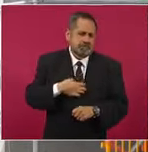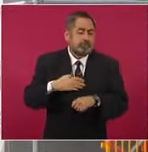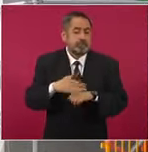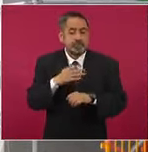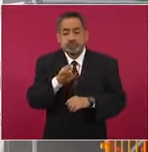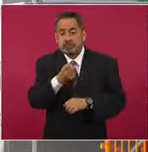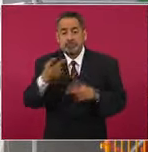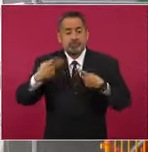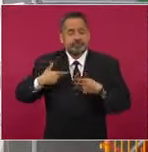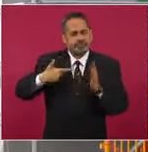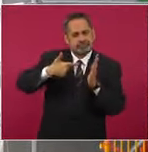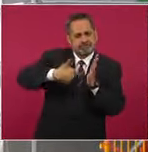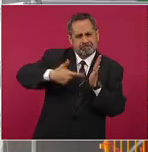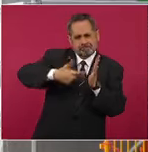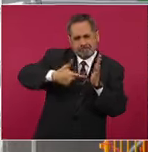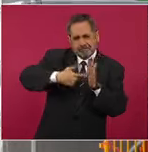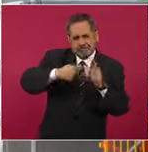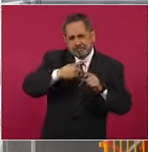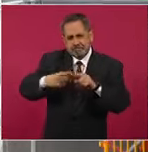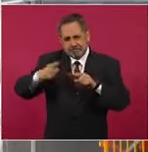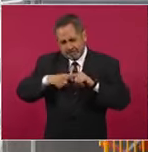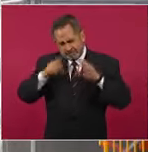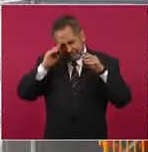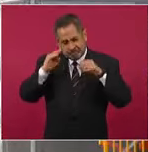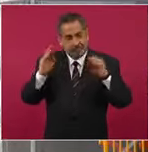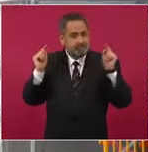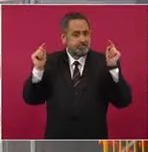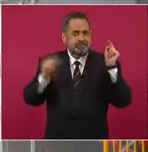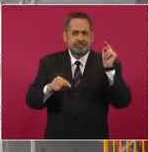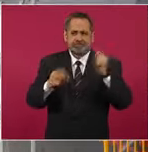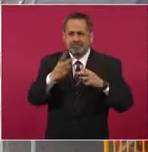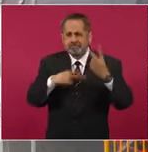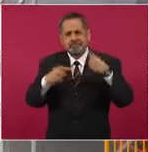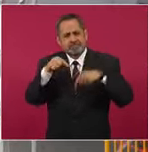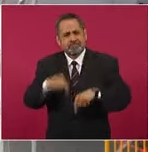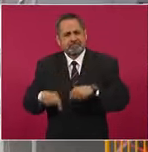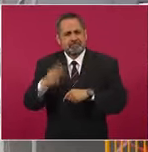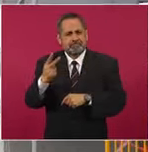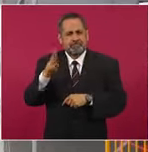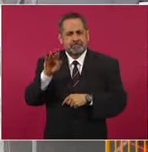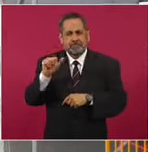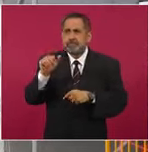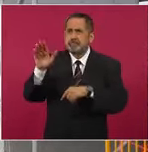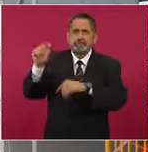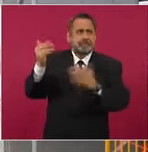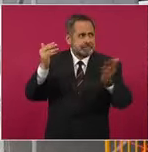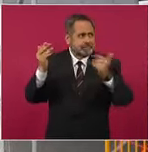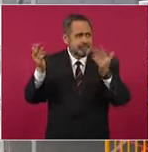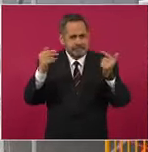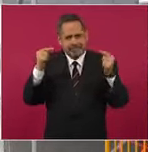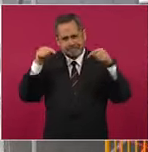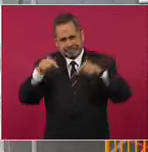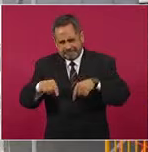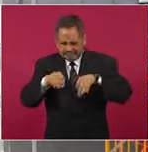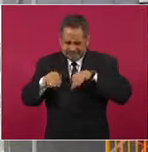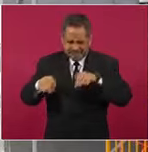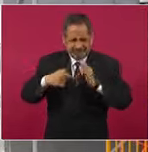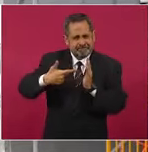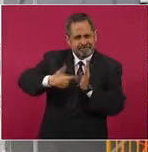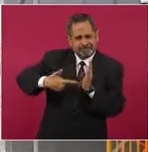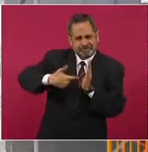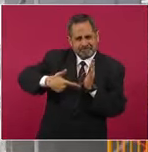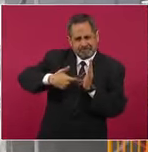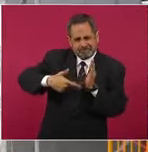soldadores de México, todos están en Dos Bocas. Están llegando mucha gente que ahora se está especializando en el trabajo de soldadura